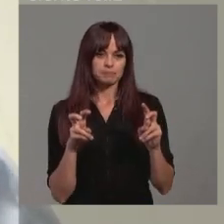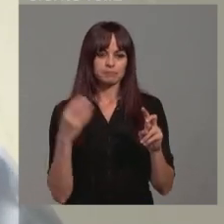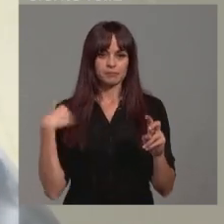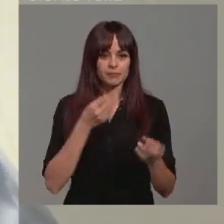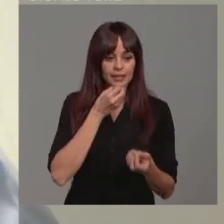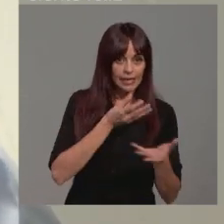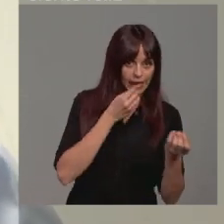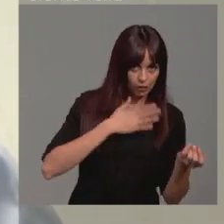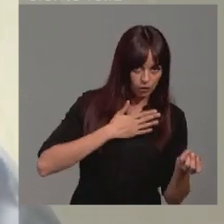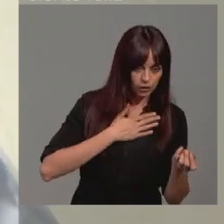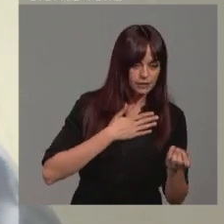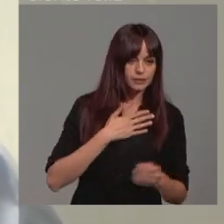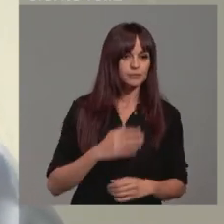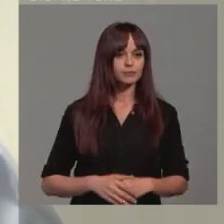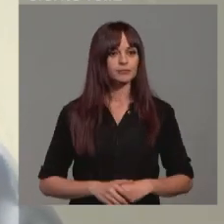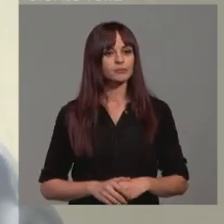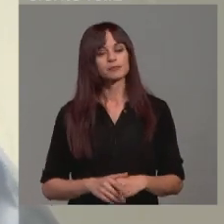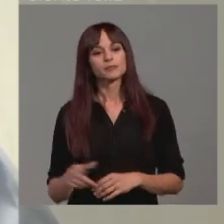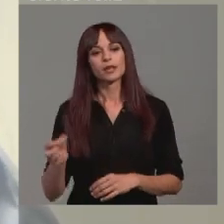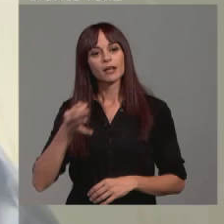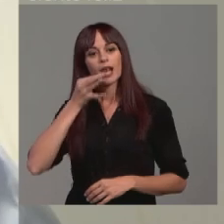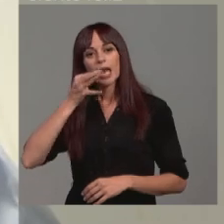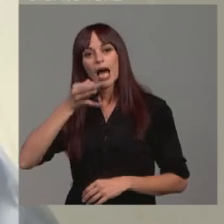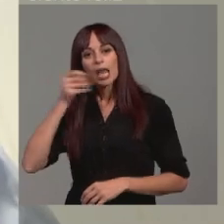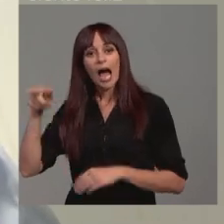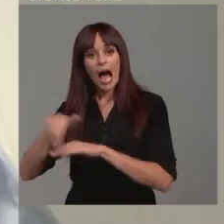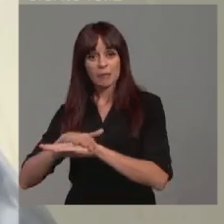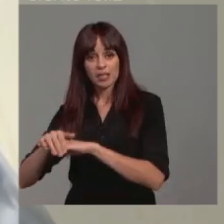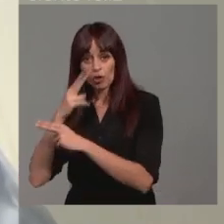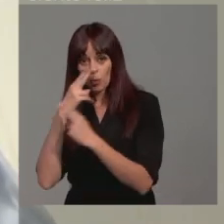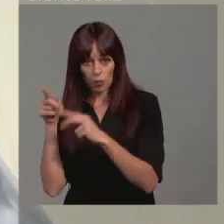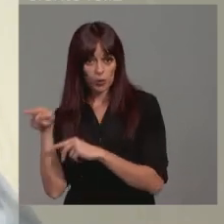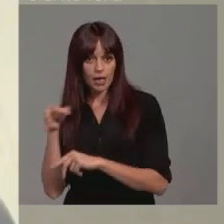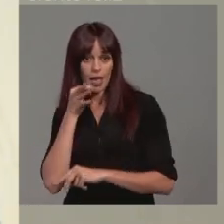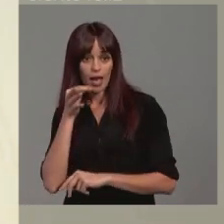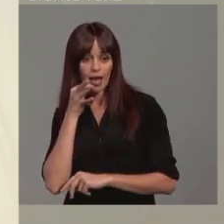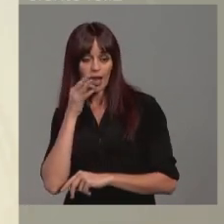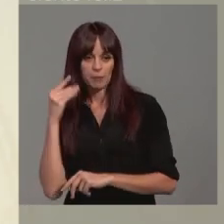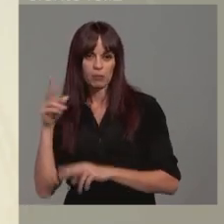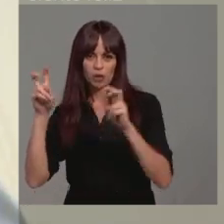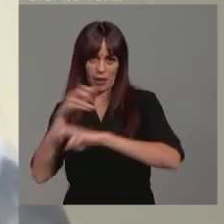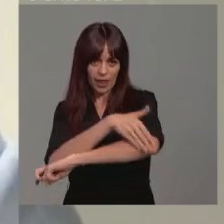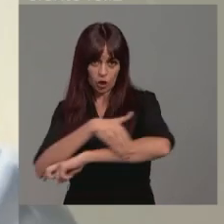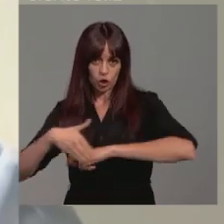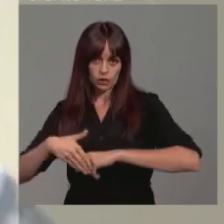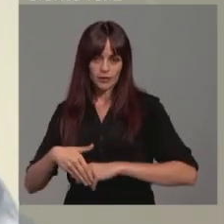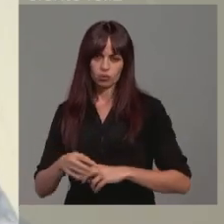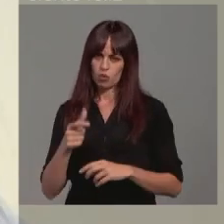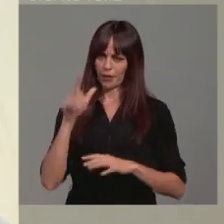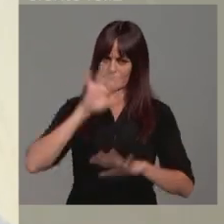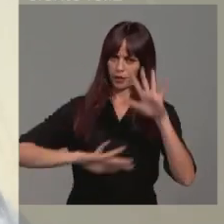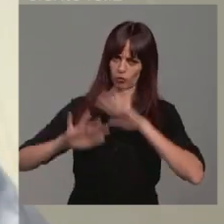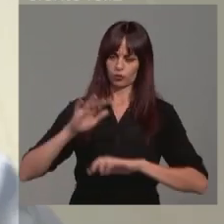declaraciones y el discurso que ha hecho la Administración Pública, completamente la demarcación de costas, que ha generado un poco de